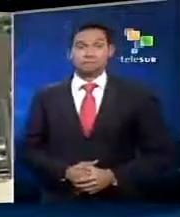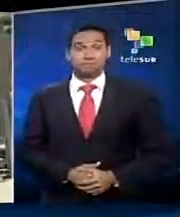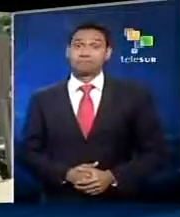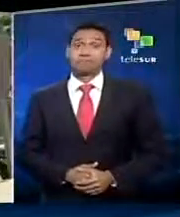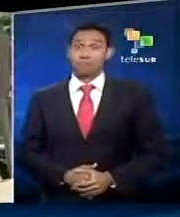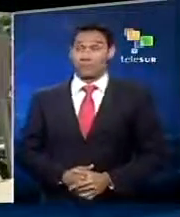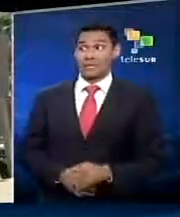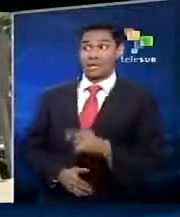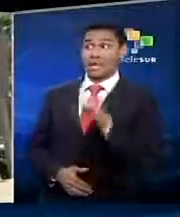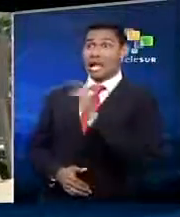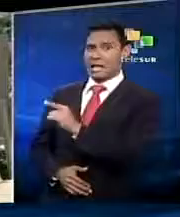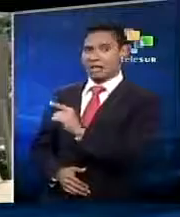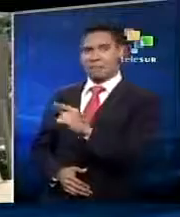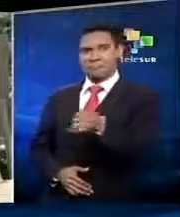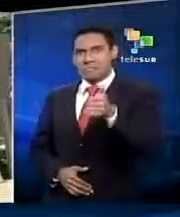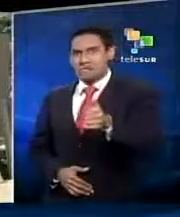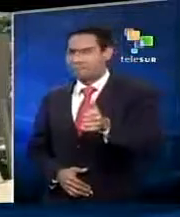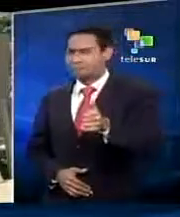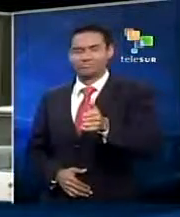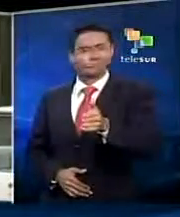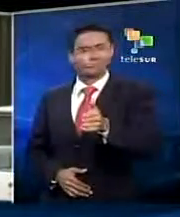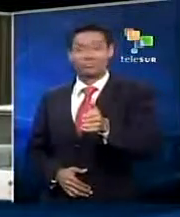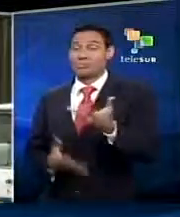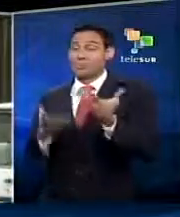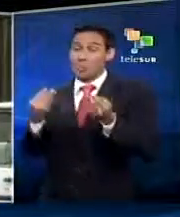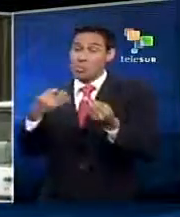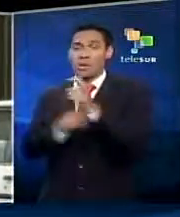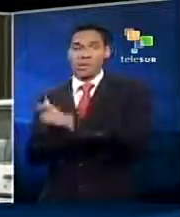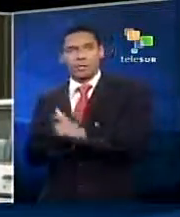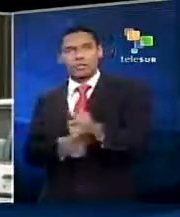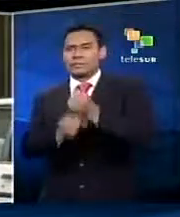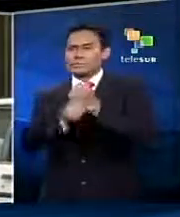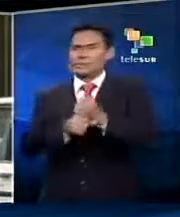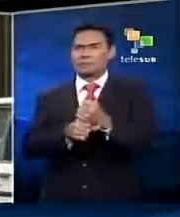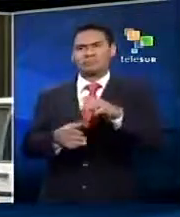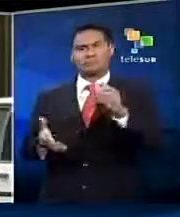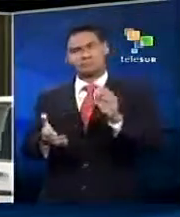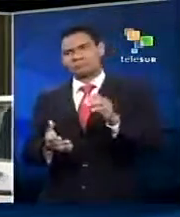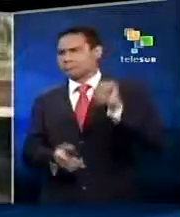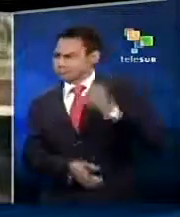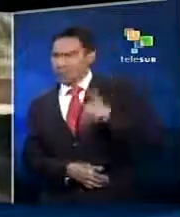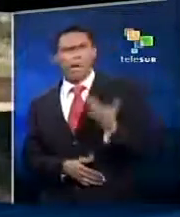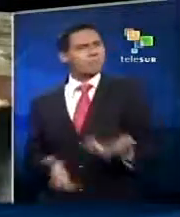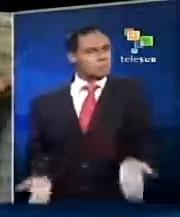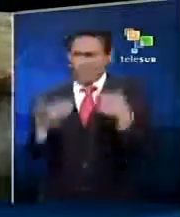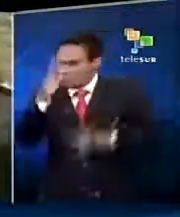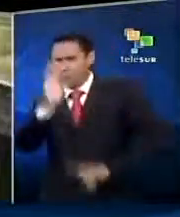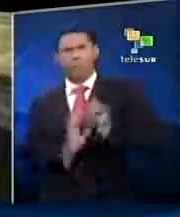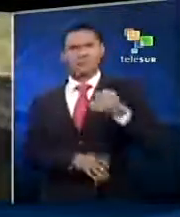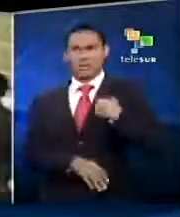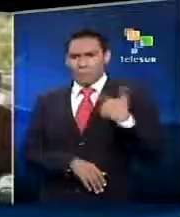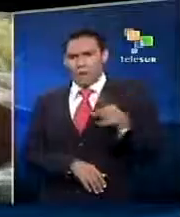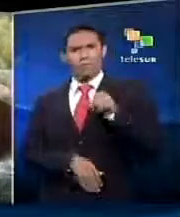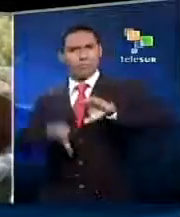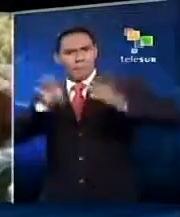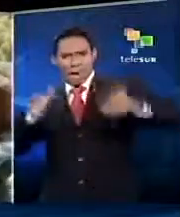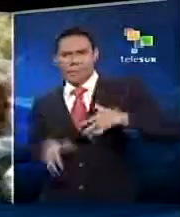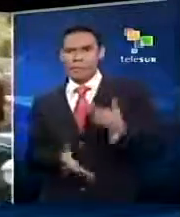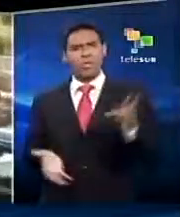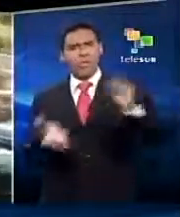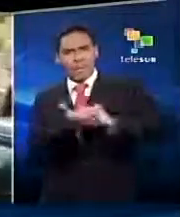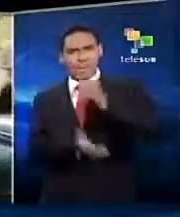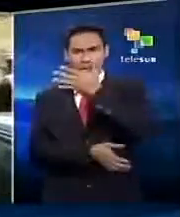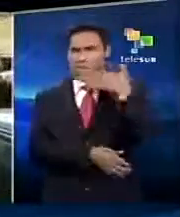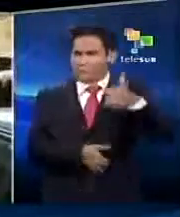Aunque el panorama no es nada alentador, cientos de comunidades de Sudáfrica mantienen viva la esperanza de que la situación de las costas de este continente